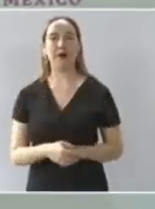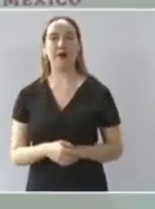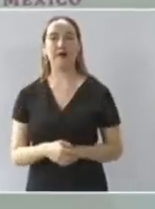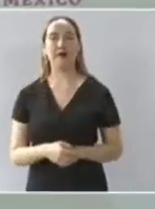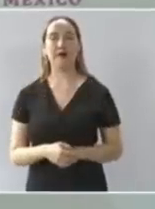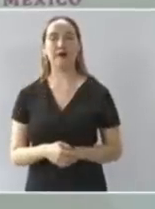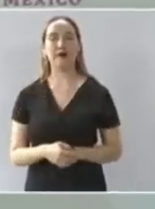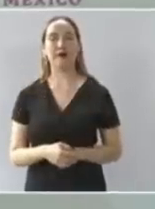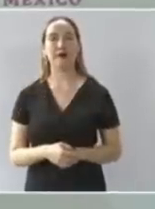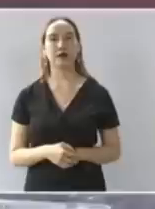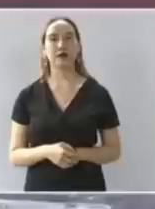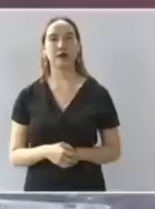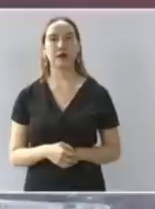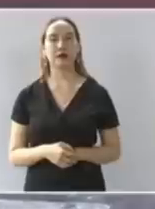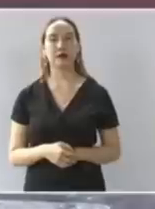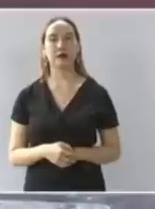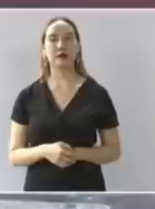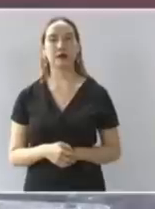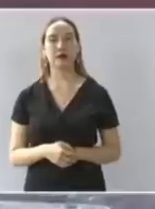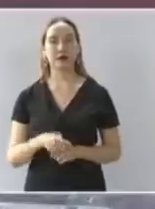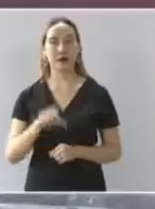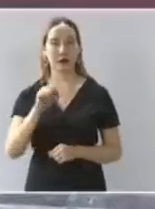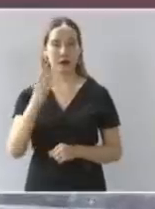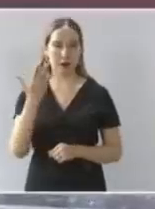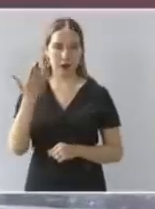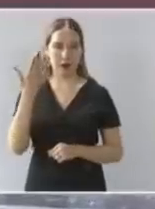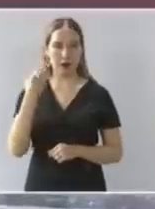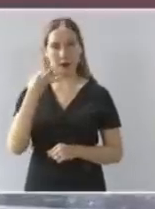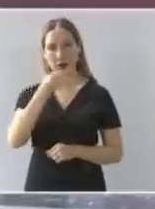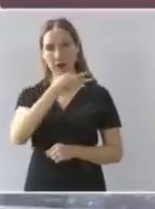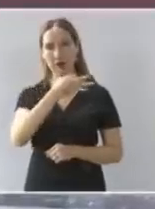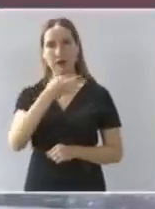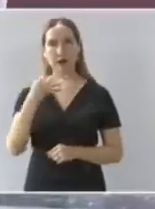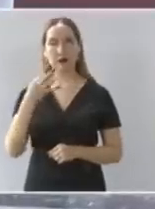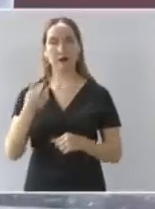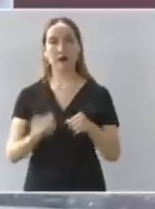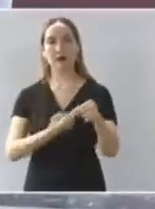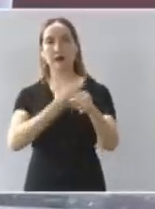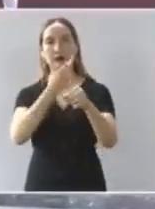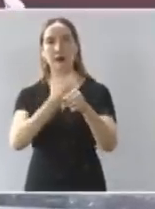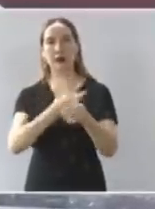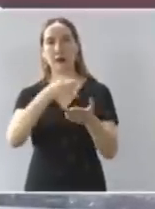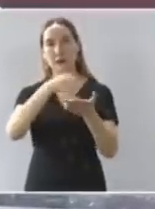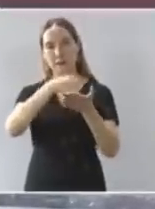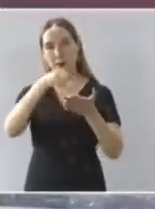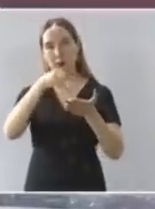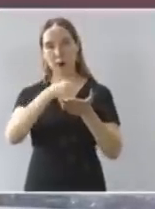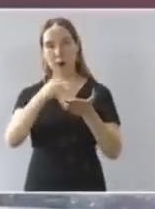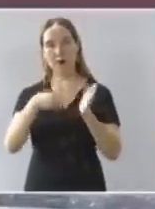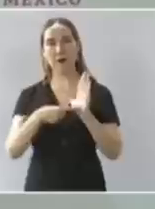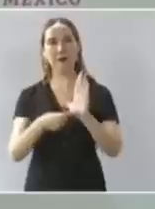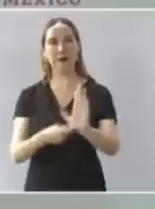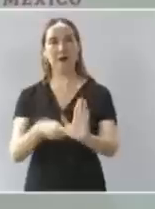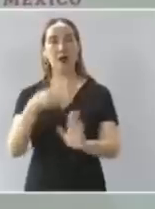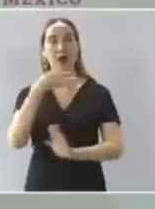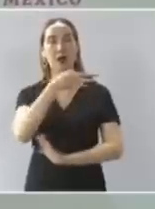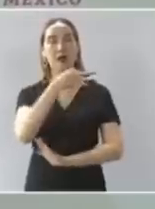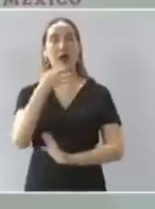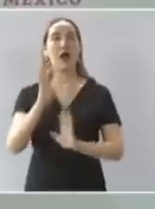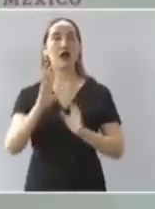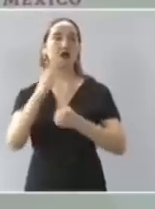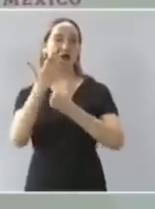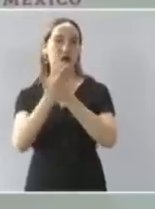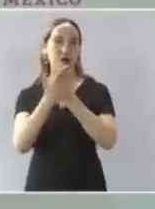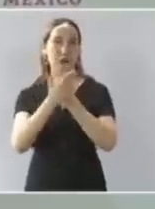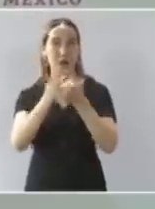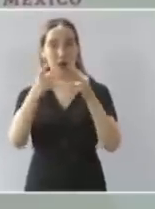secretario de agricultura Víctor Villalobos ya también va a iniciar el programa de